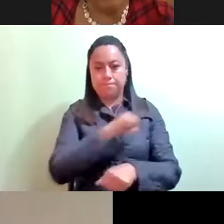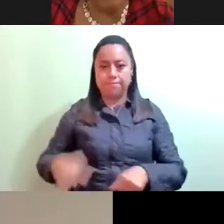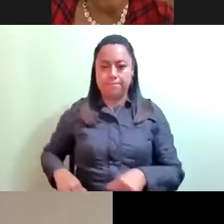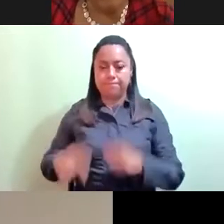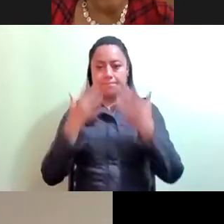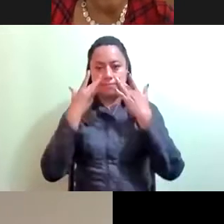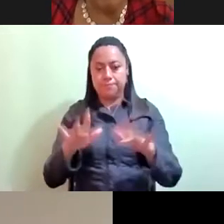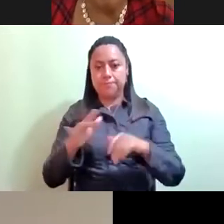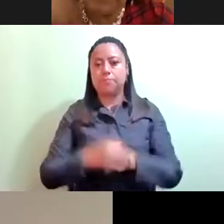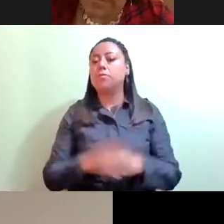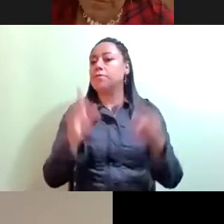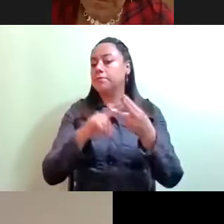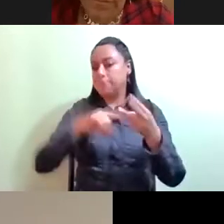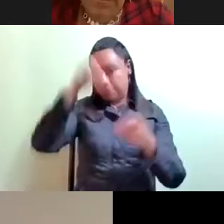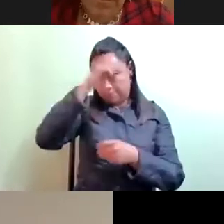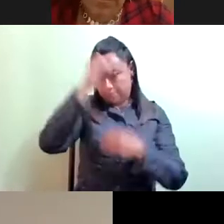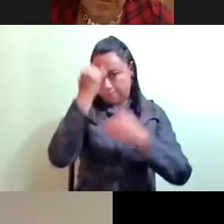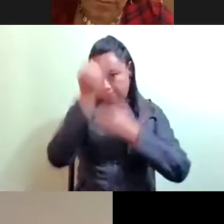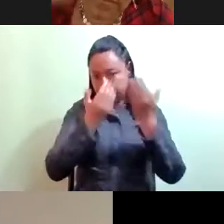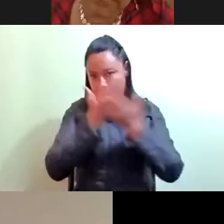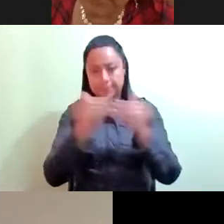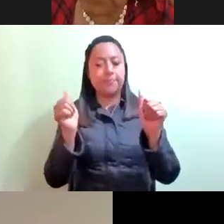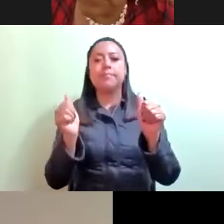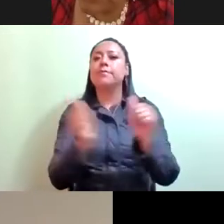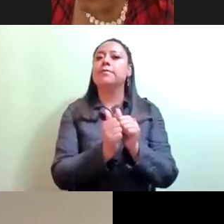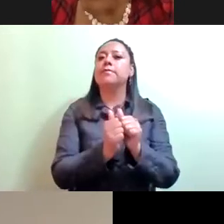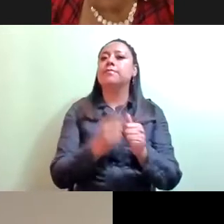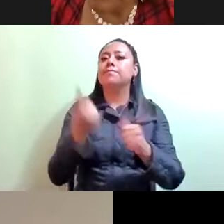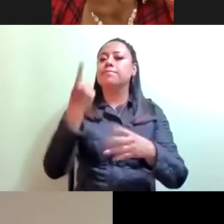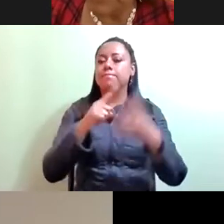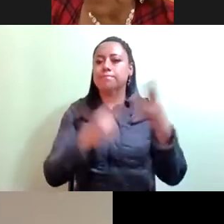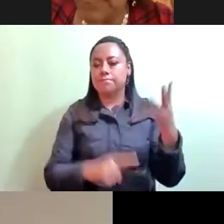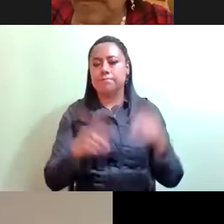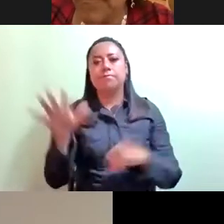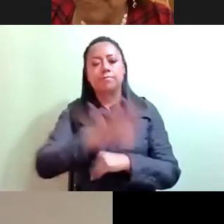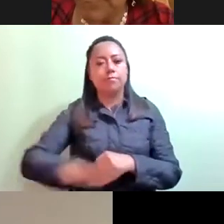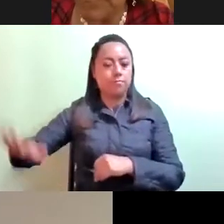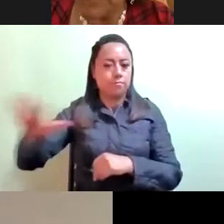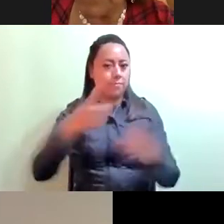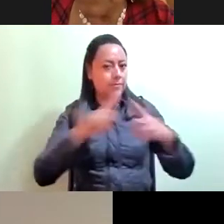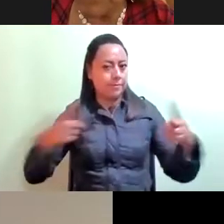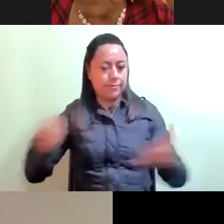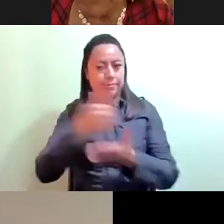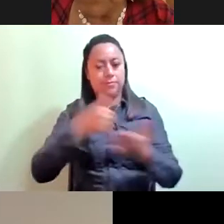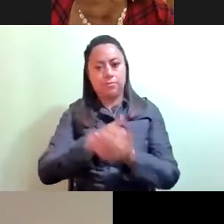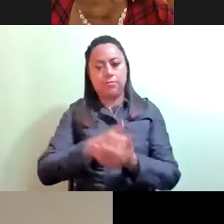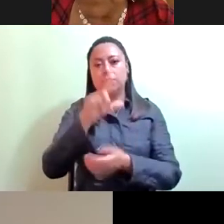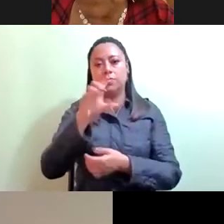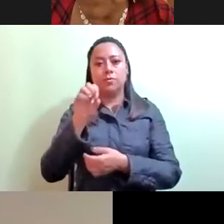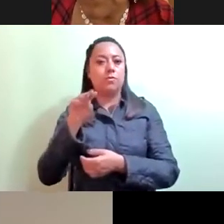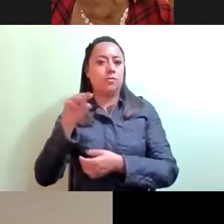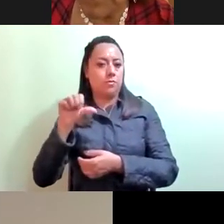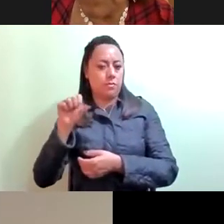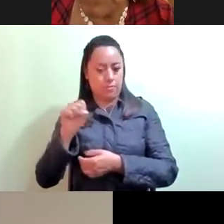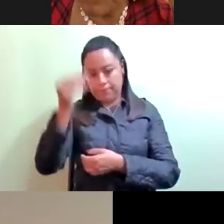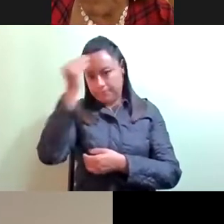sobre la iniciativa de decreto del Programa Parcial de Desarrollo Urbano Lomas de Chapultepec. Dos iniciativas. La